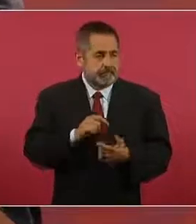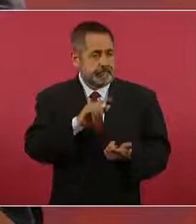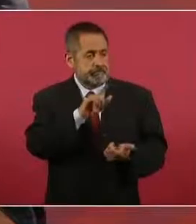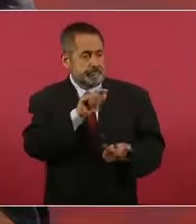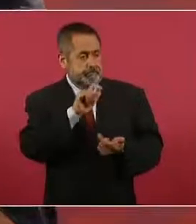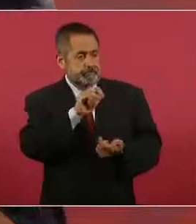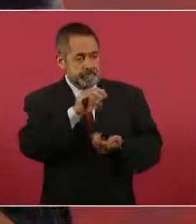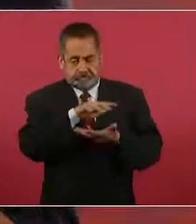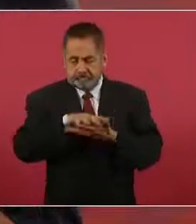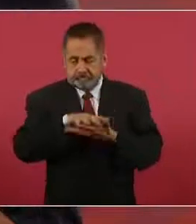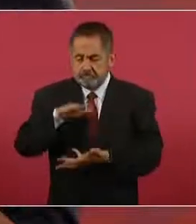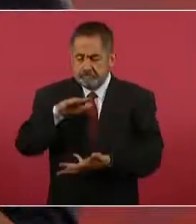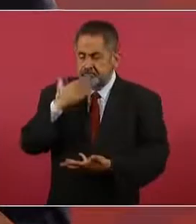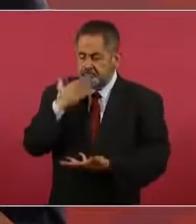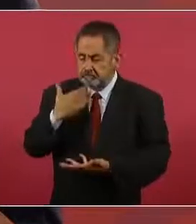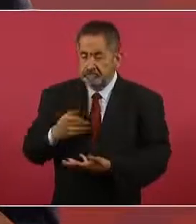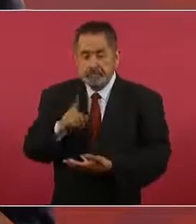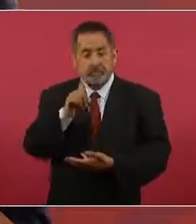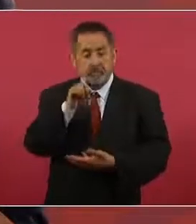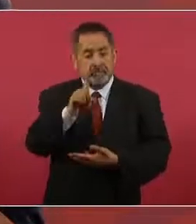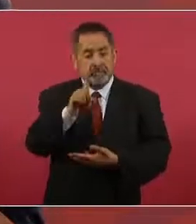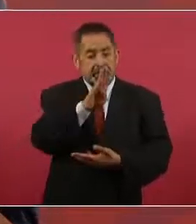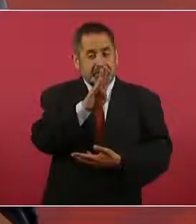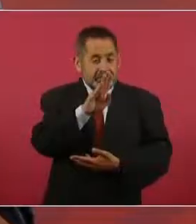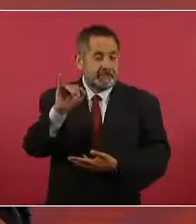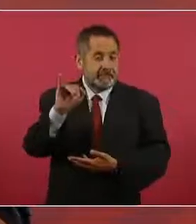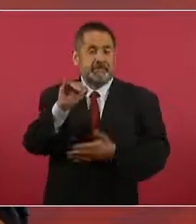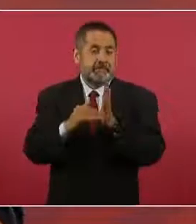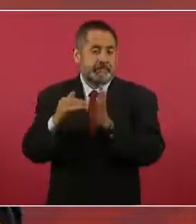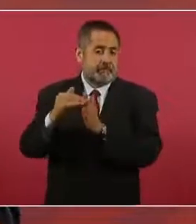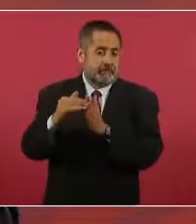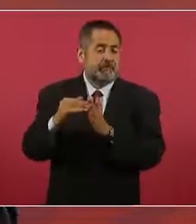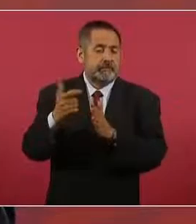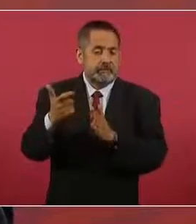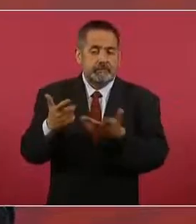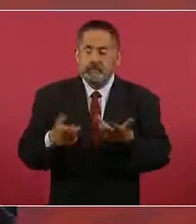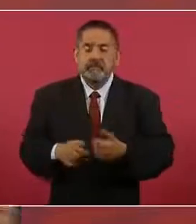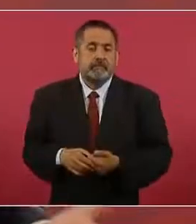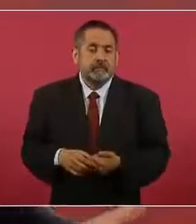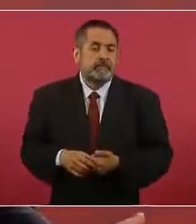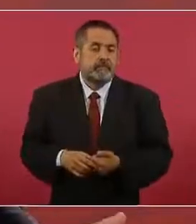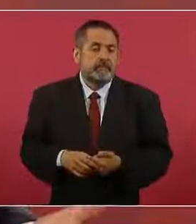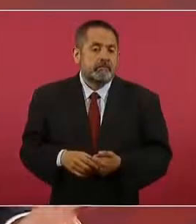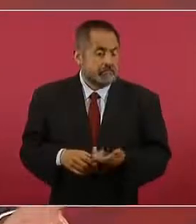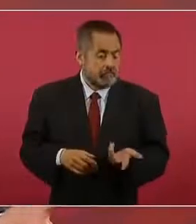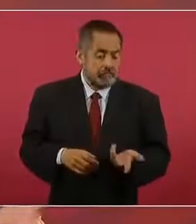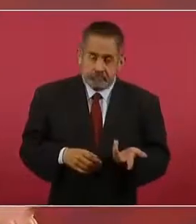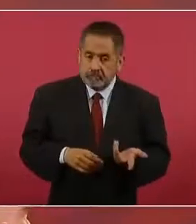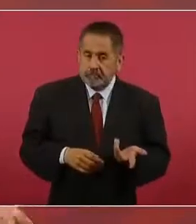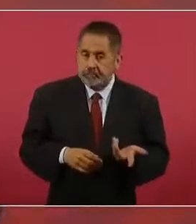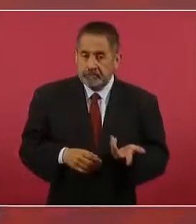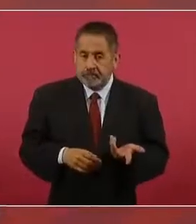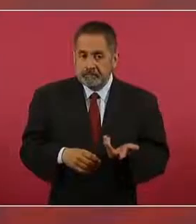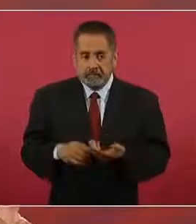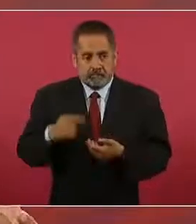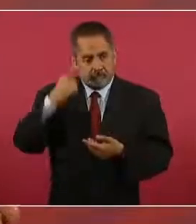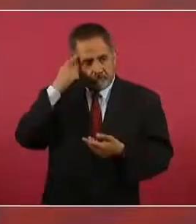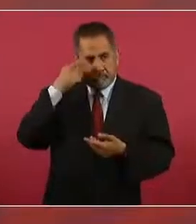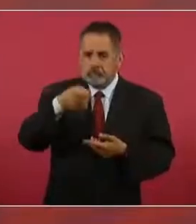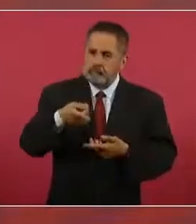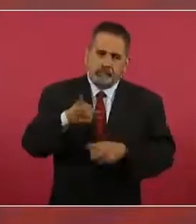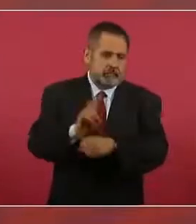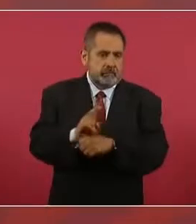un billón de pesos. Entonces, ¿cómo no voy